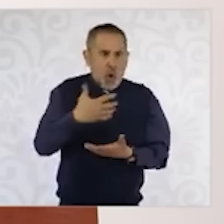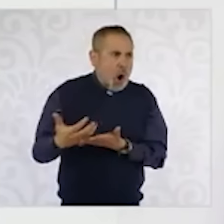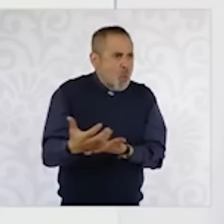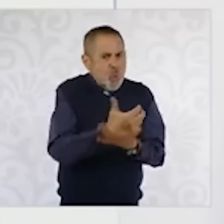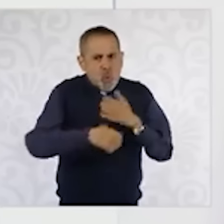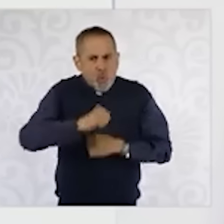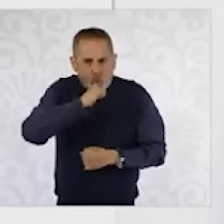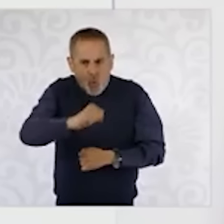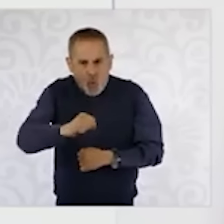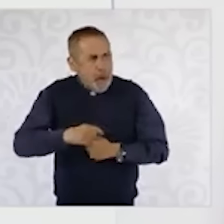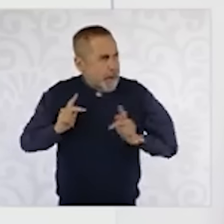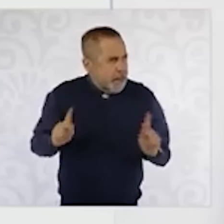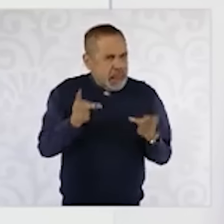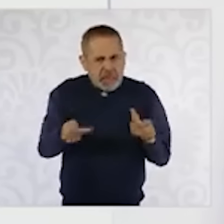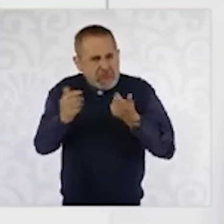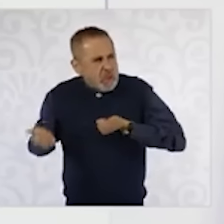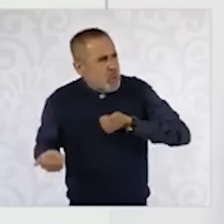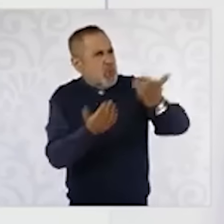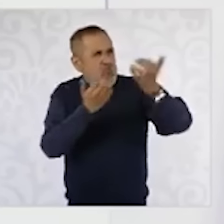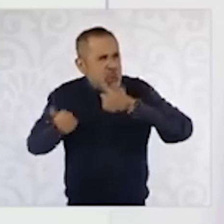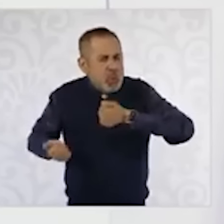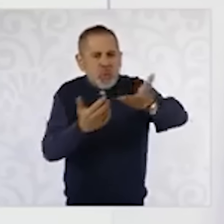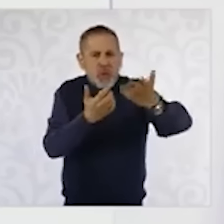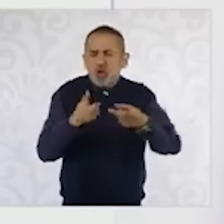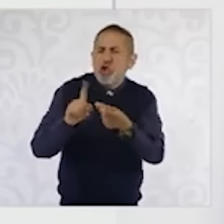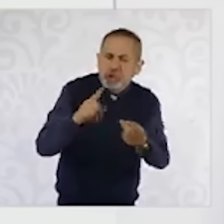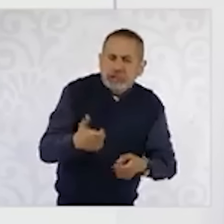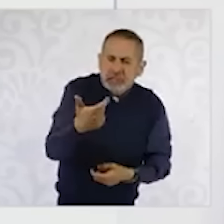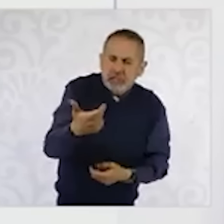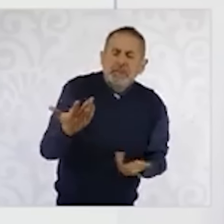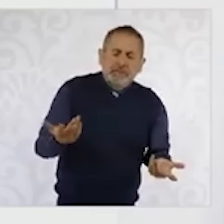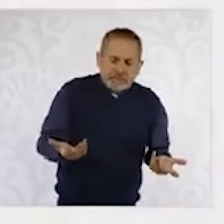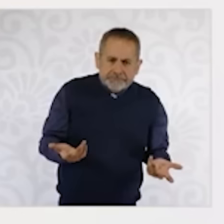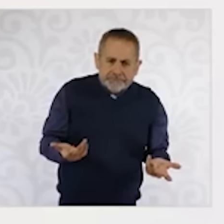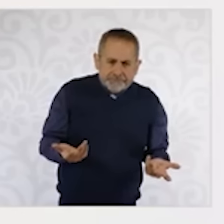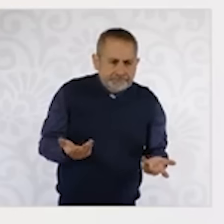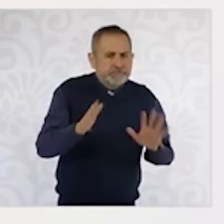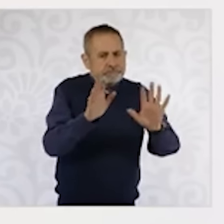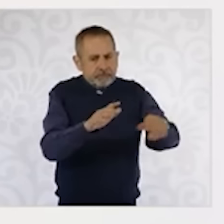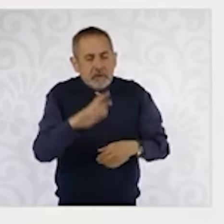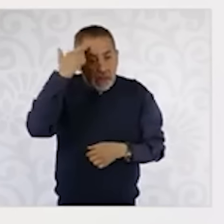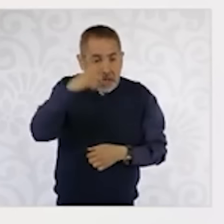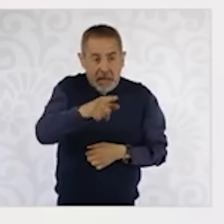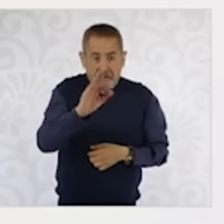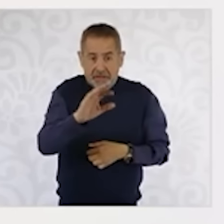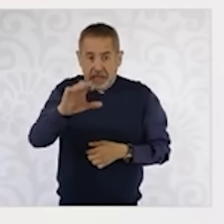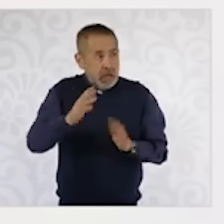petroleros enormes. Ahora díganme ¿qué obra recuerdan de Calderón?